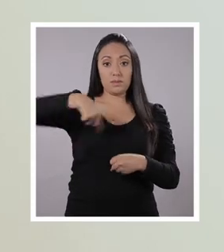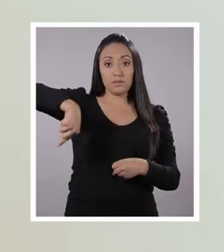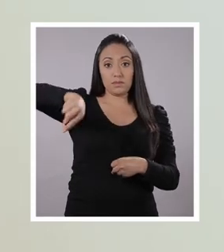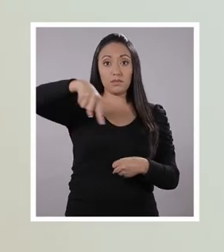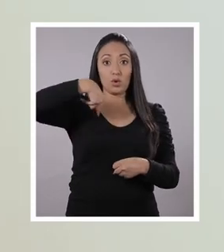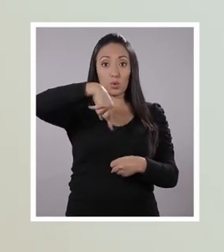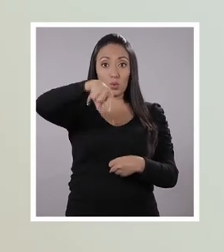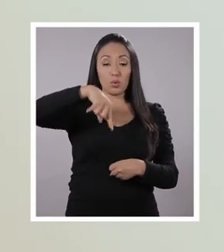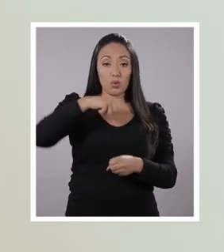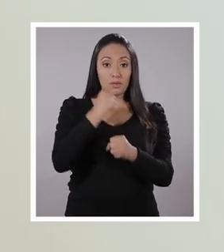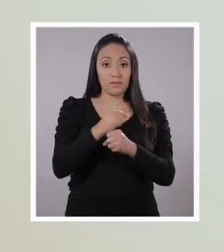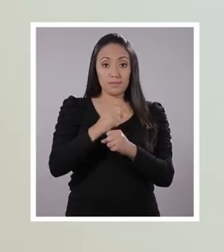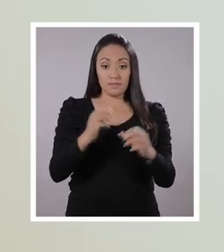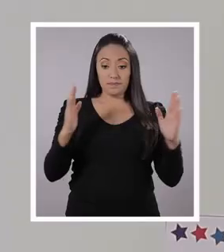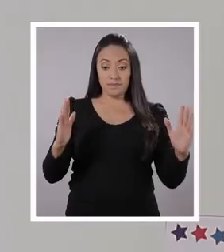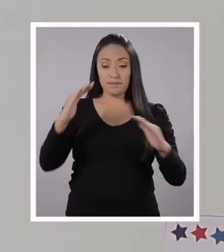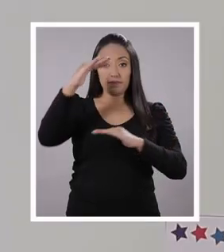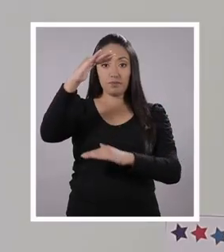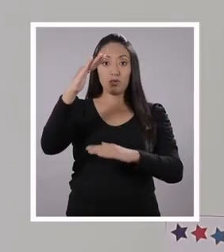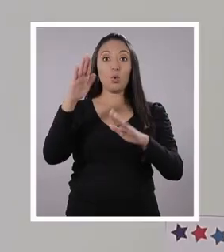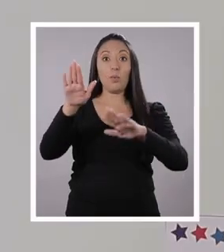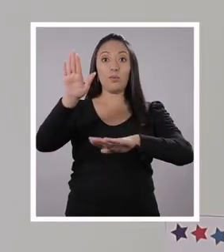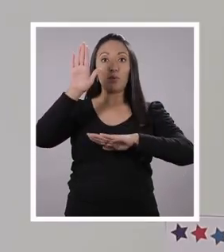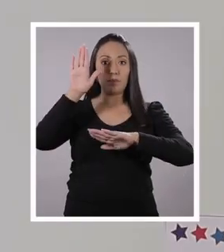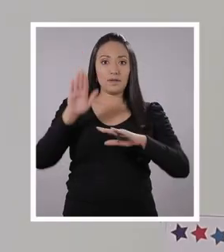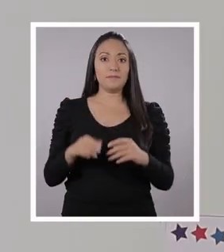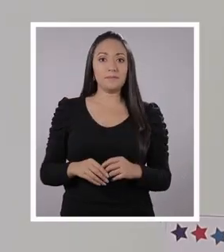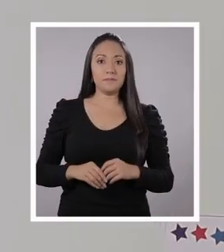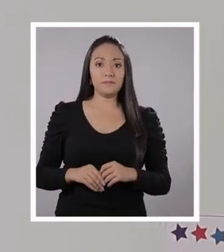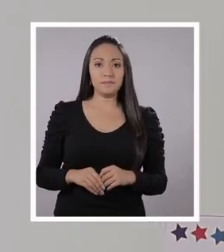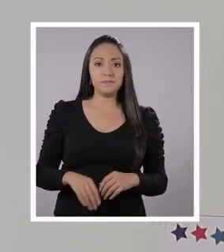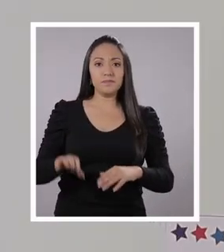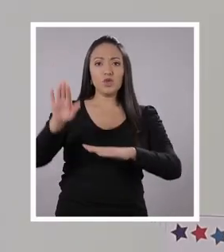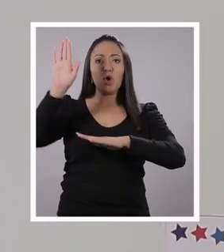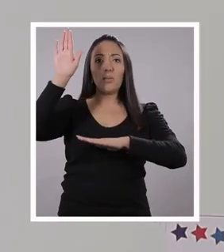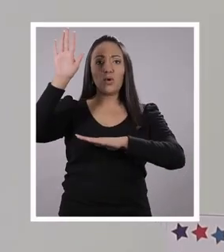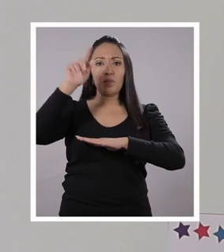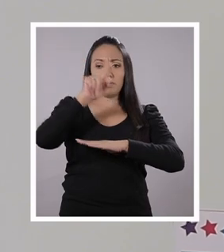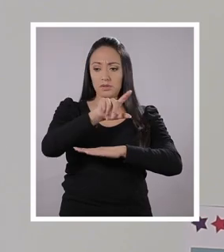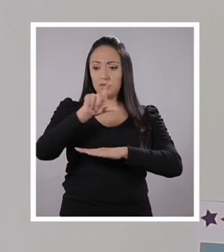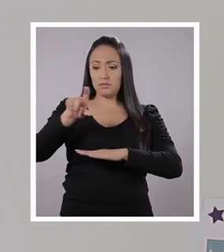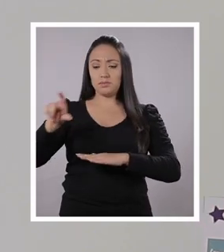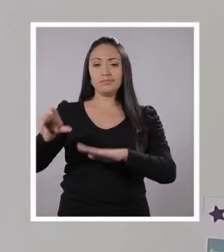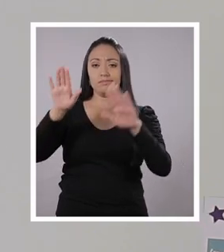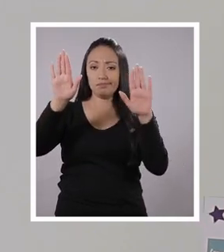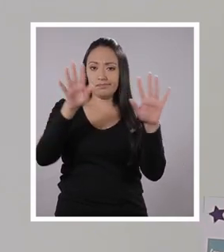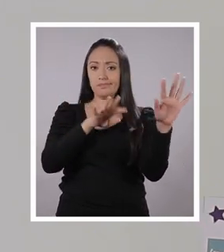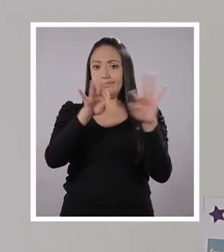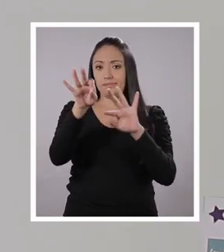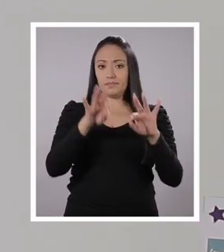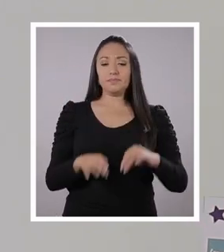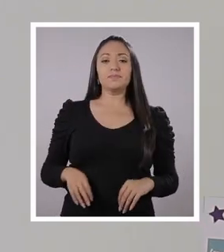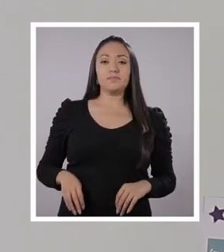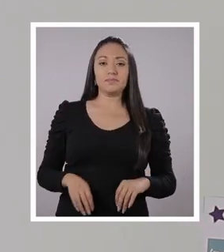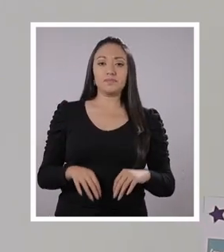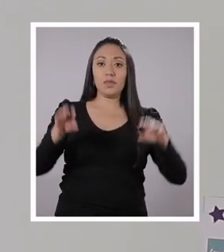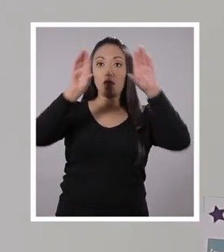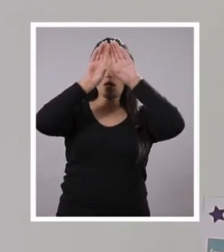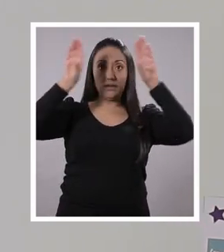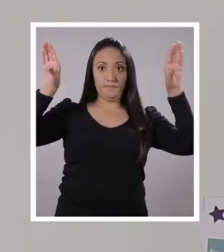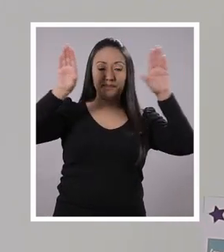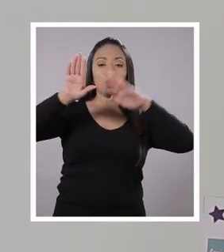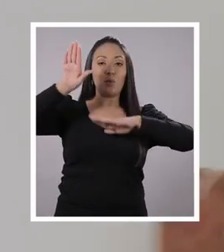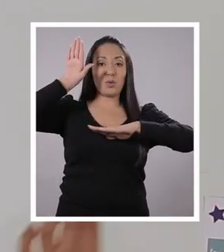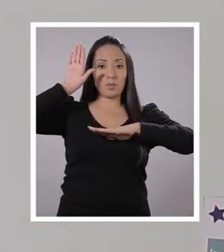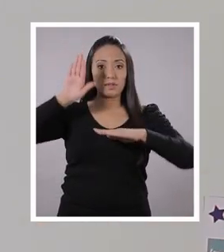Trabajamos juntos. Exacto. Así que tenemos aquí nuestro cuadro de compromisos. Muy bien. ¿Qué tiene nuestro cuadro de compromisos? Por ejemplo, nuestro cuadro de compromisos